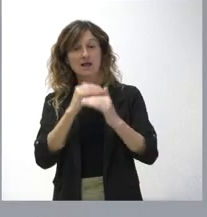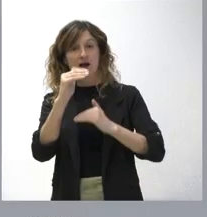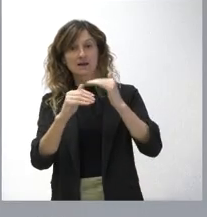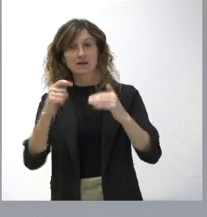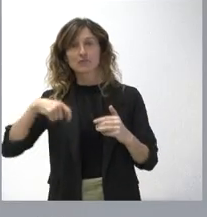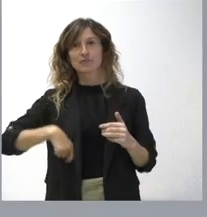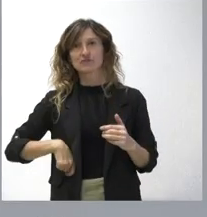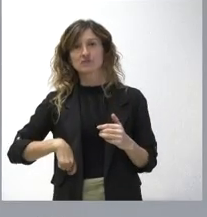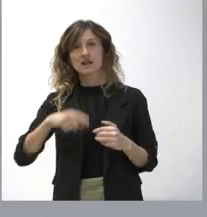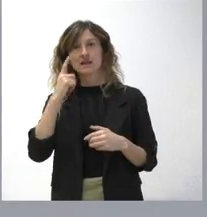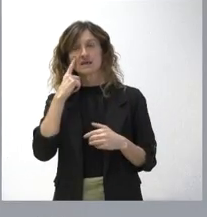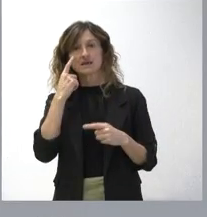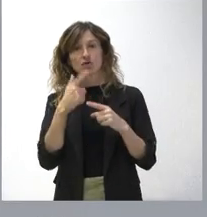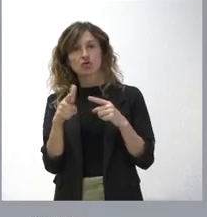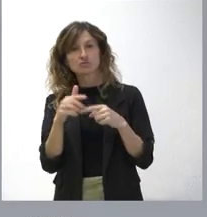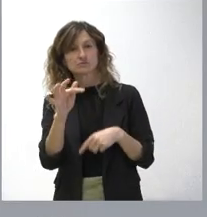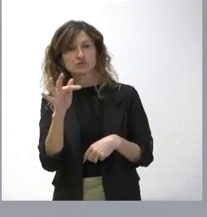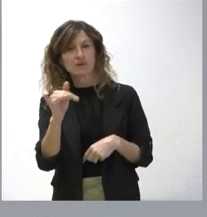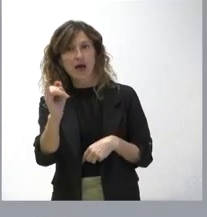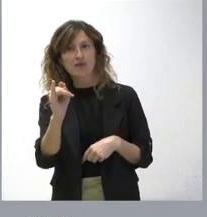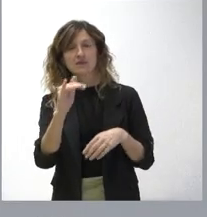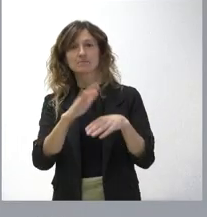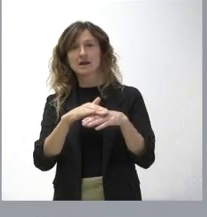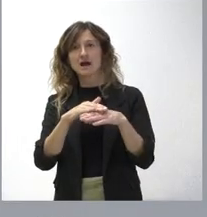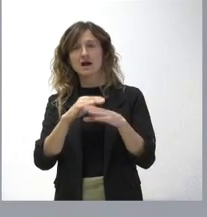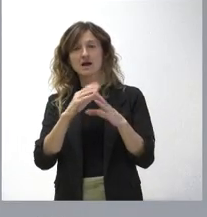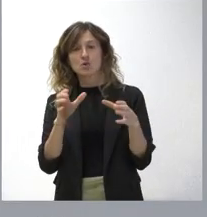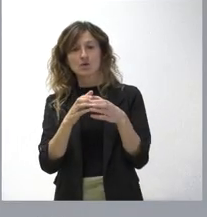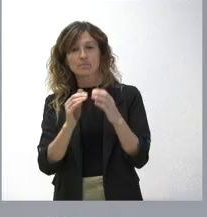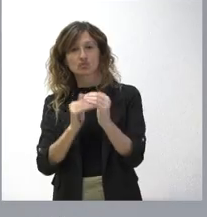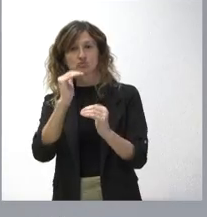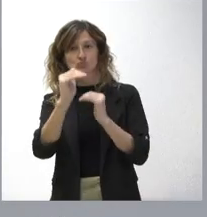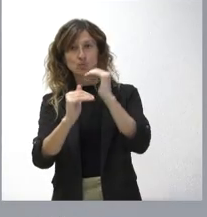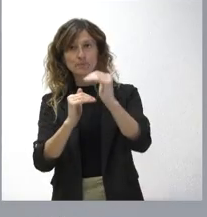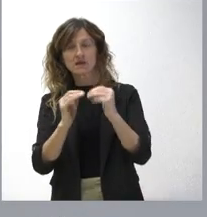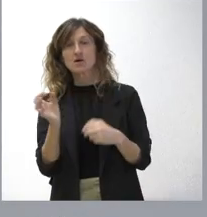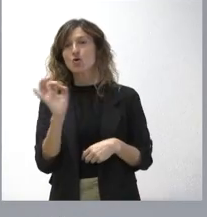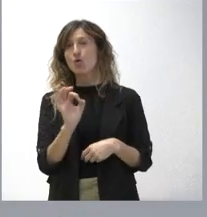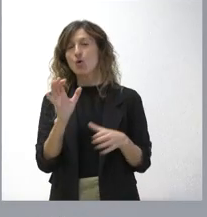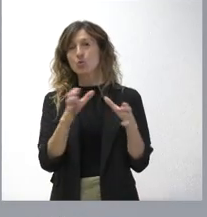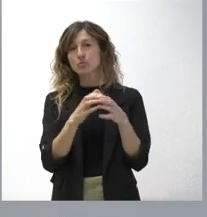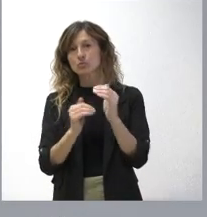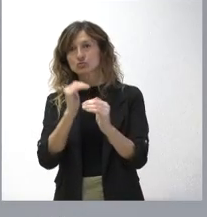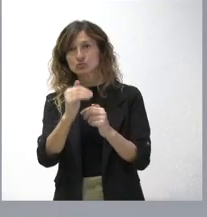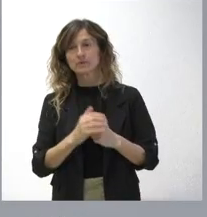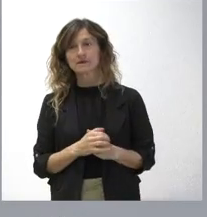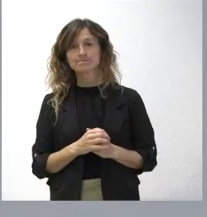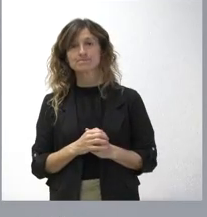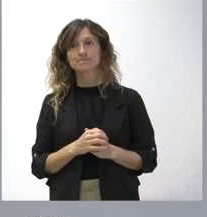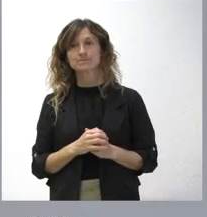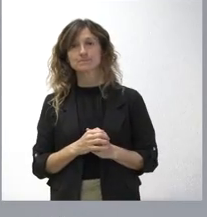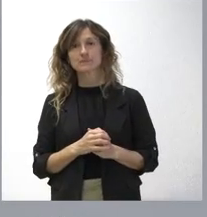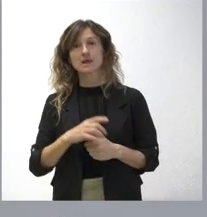qué incentivos va a tener para poder subir de cuerpo o subir de grupo. Para ello también se